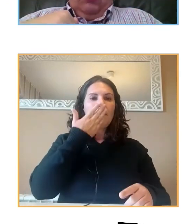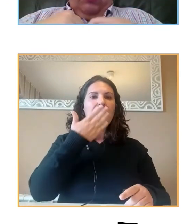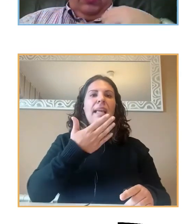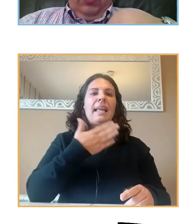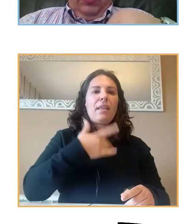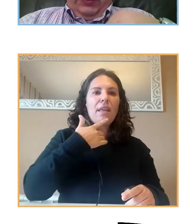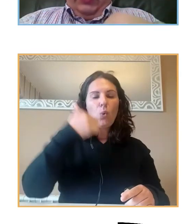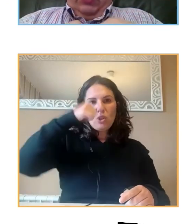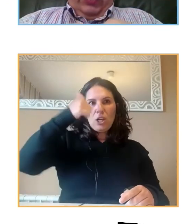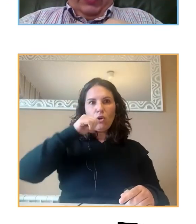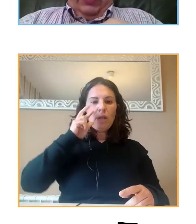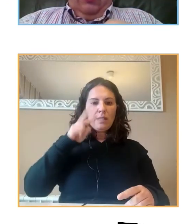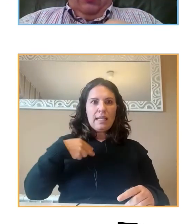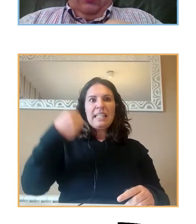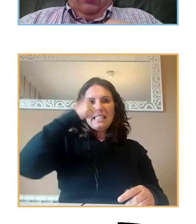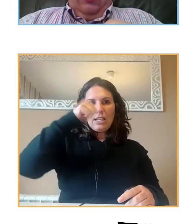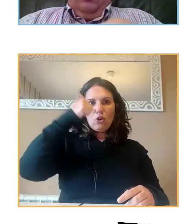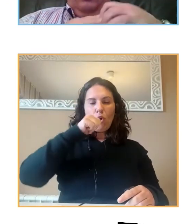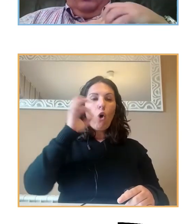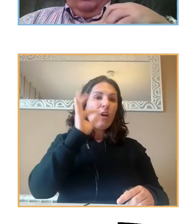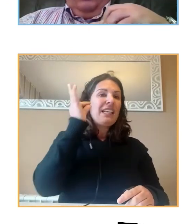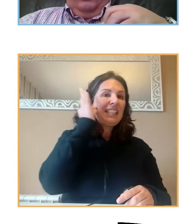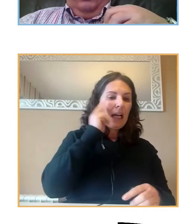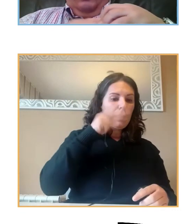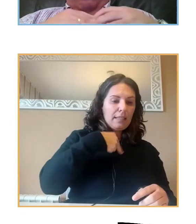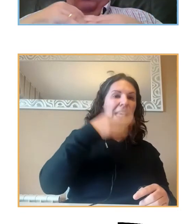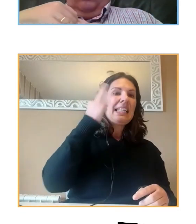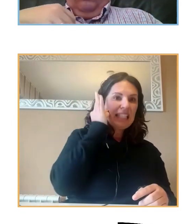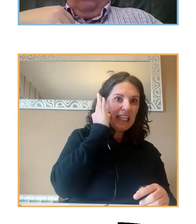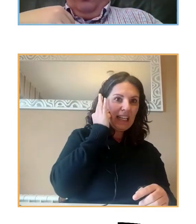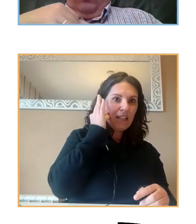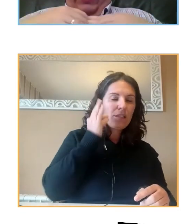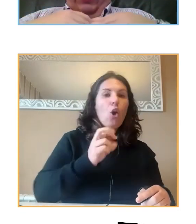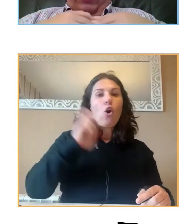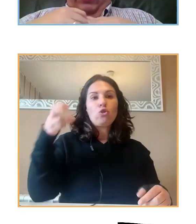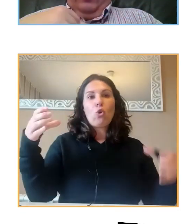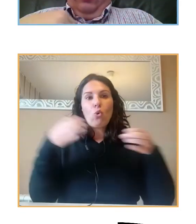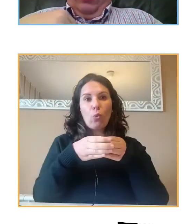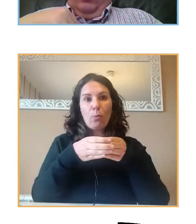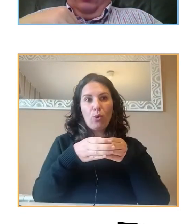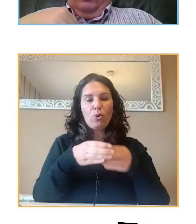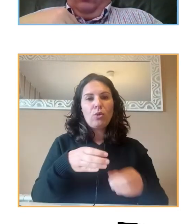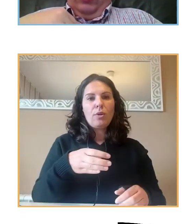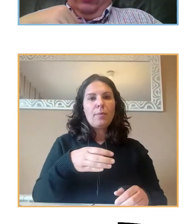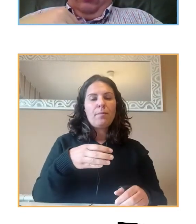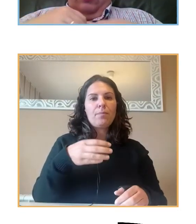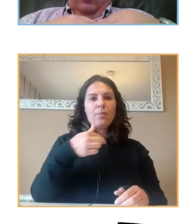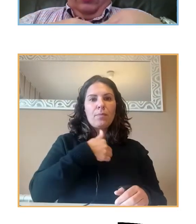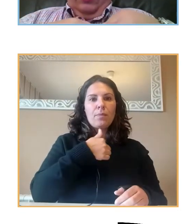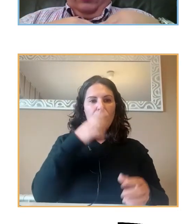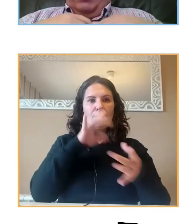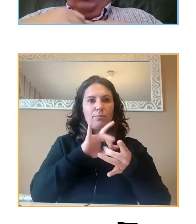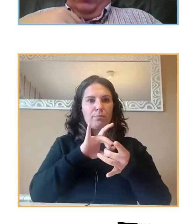se considera chico, chica que se considera chica, y por otro grupo, aquellos que tienen una discordancia